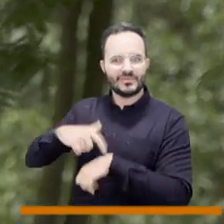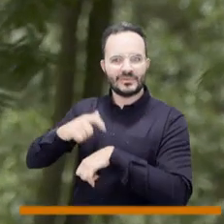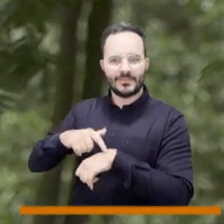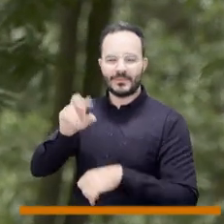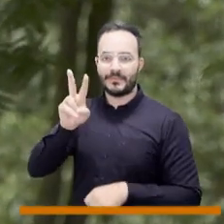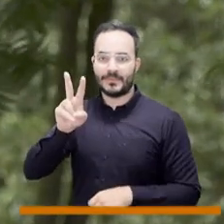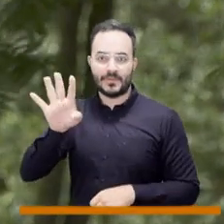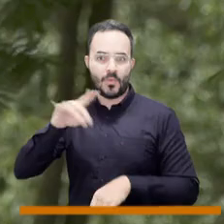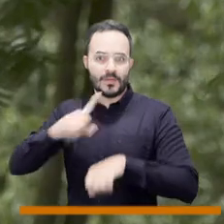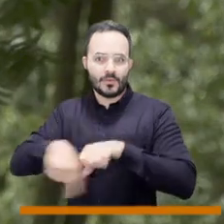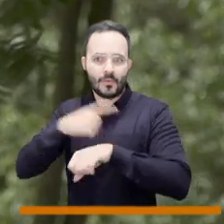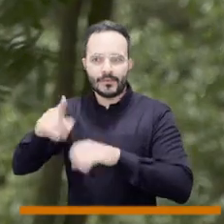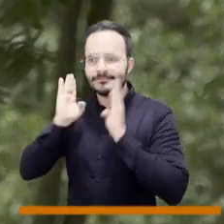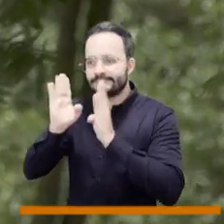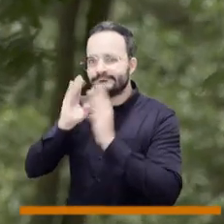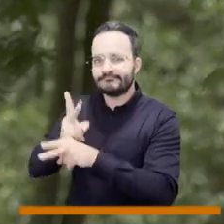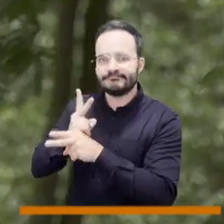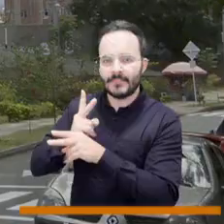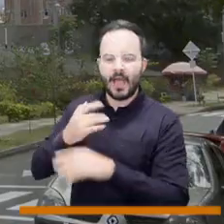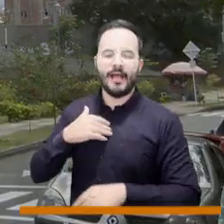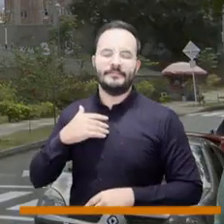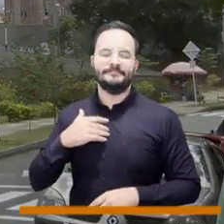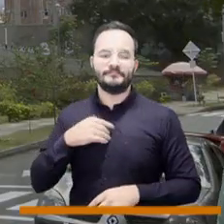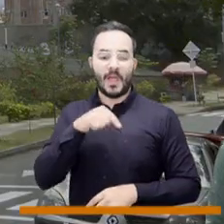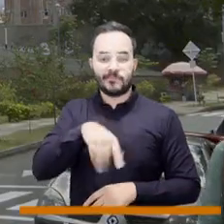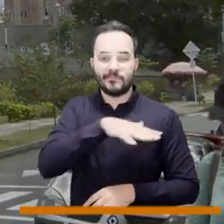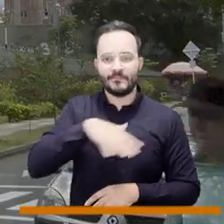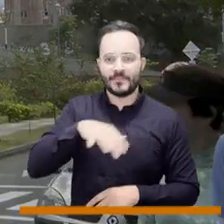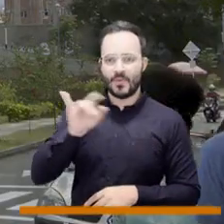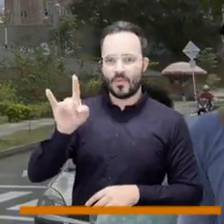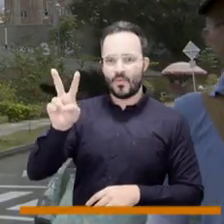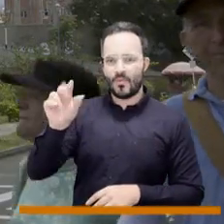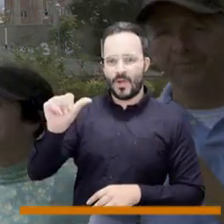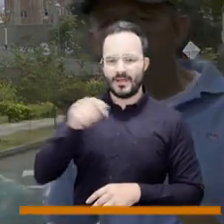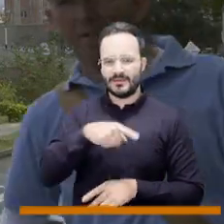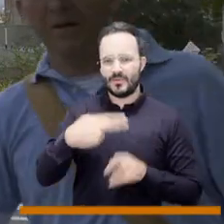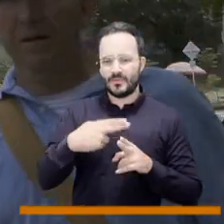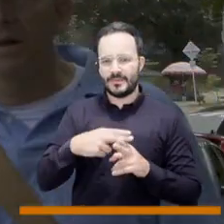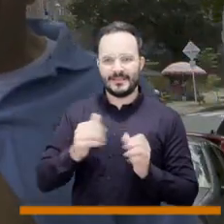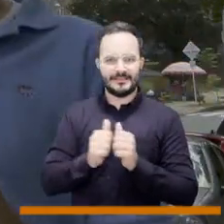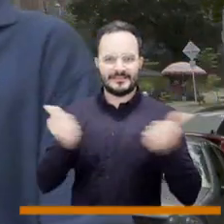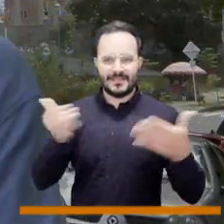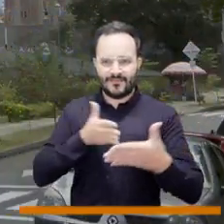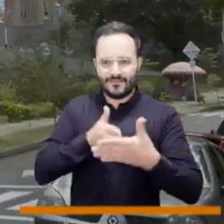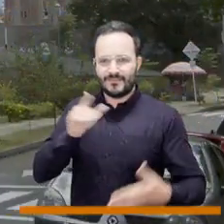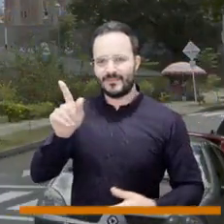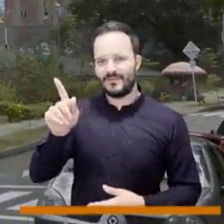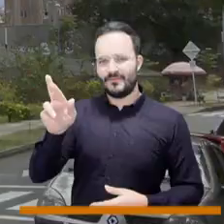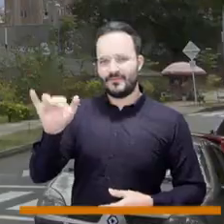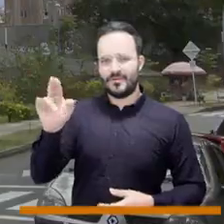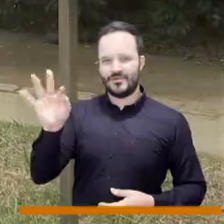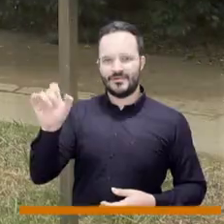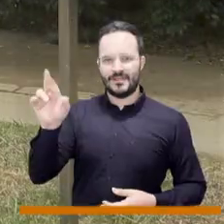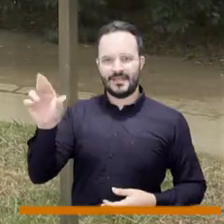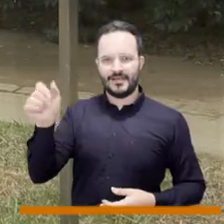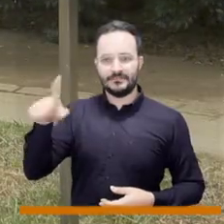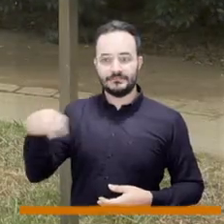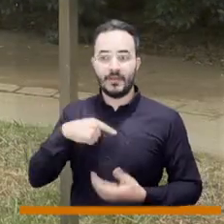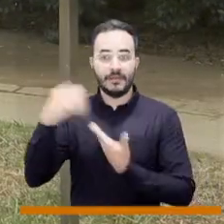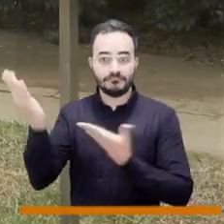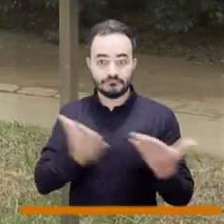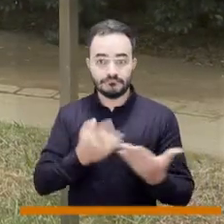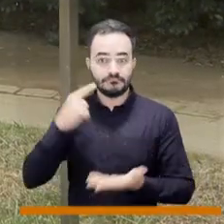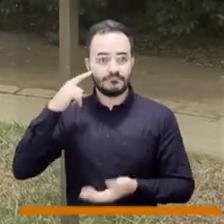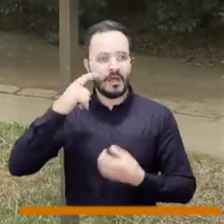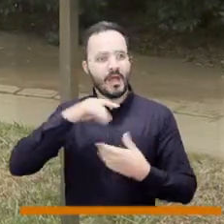cuidando a su persona 24-7, entonces tenemos un espacio los jueves aquí en la UBA Sin Fronteras para que ellos puedan